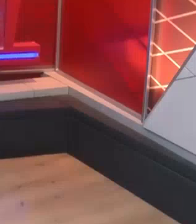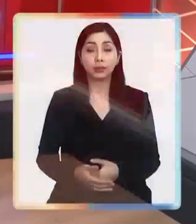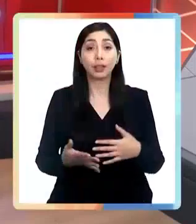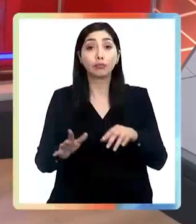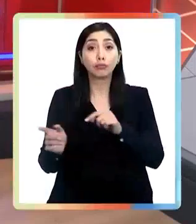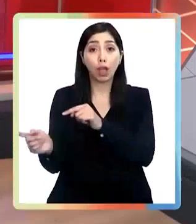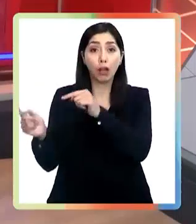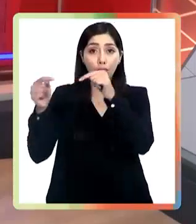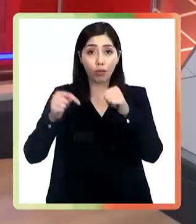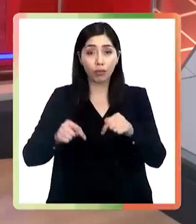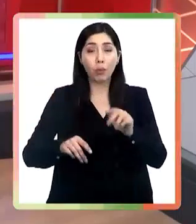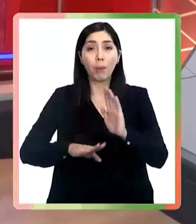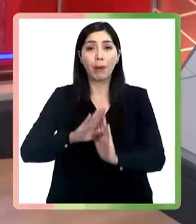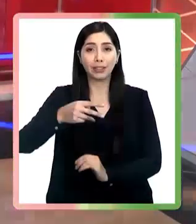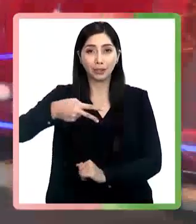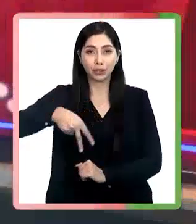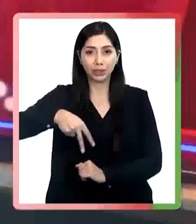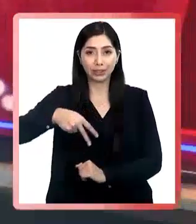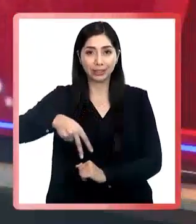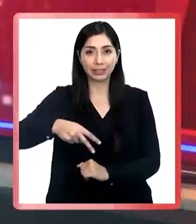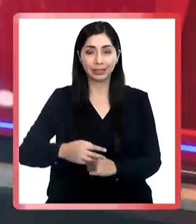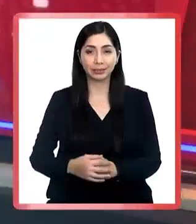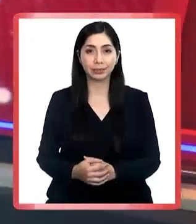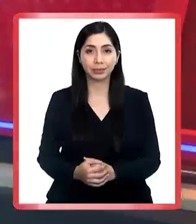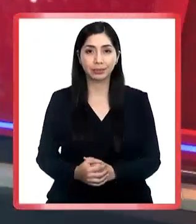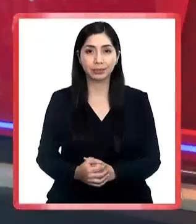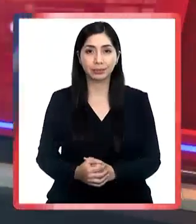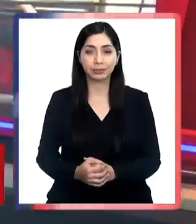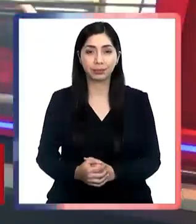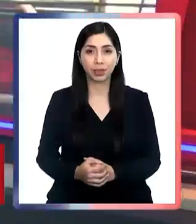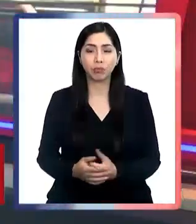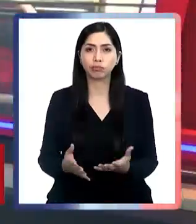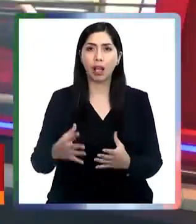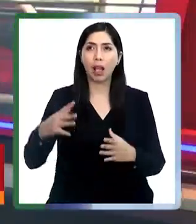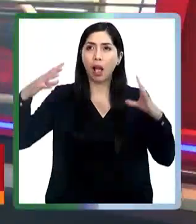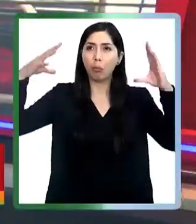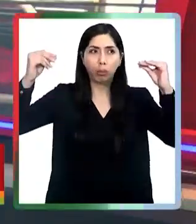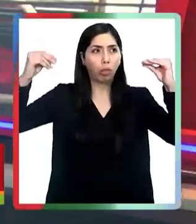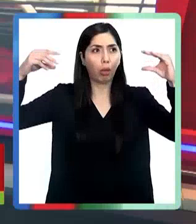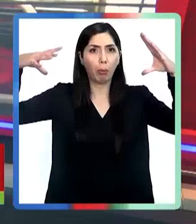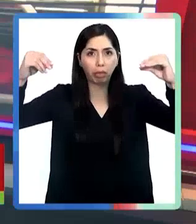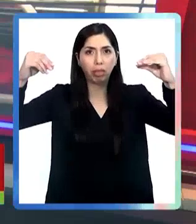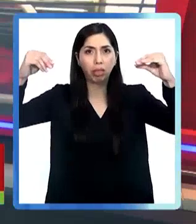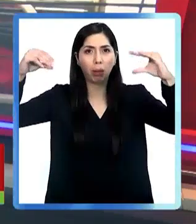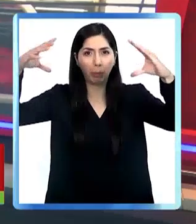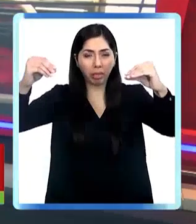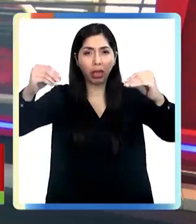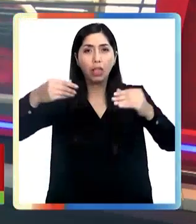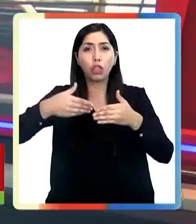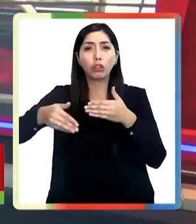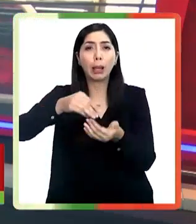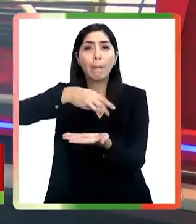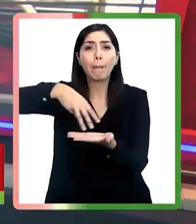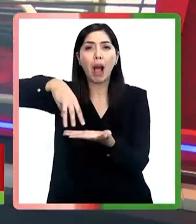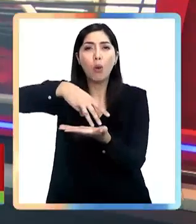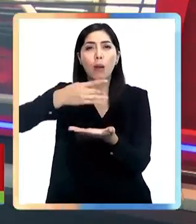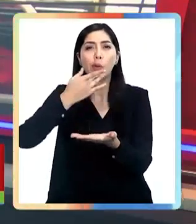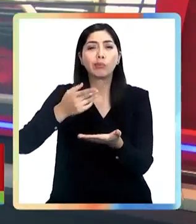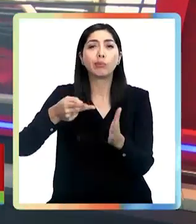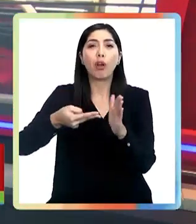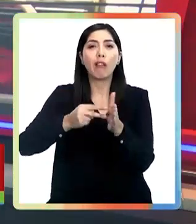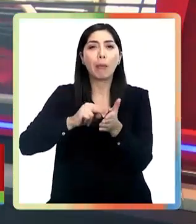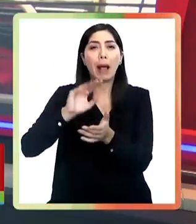Estamos de regreso con más noticias. Los constantes cortes de luz en el Maule debido a las condiciones